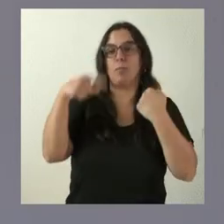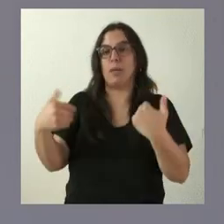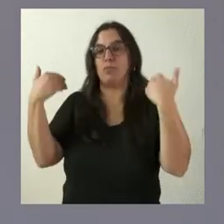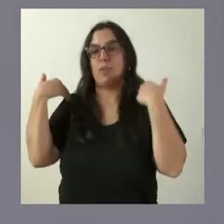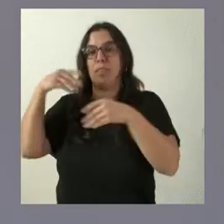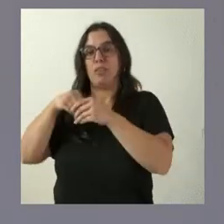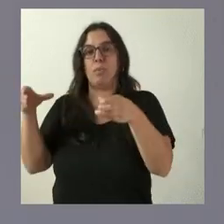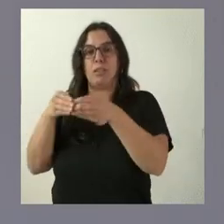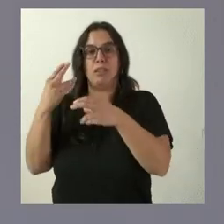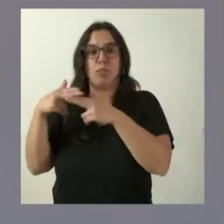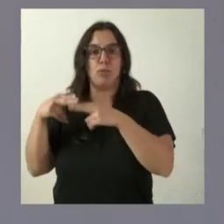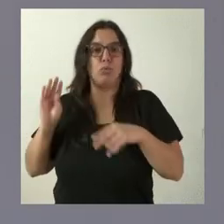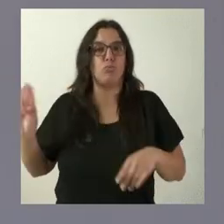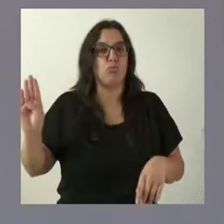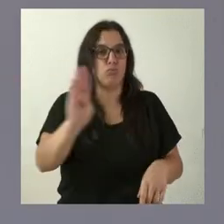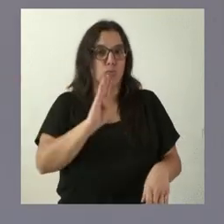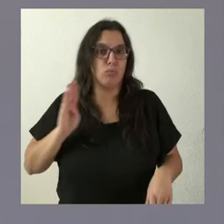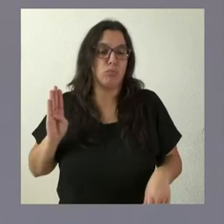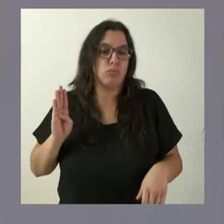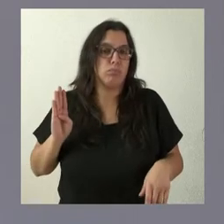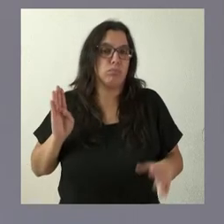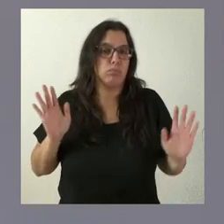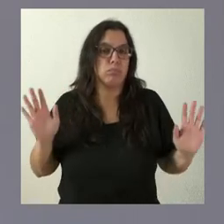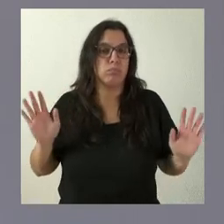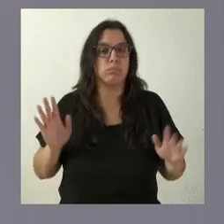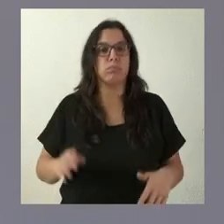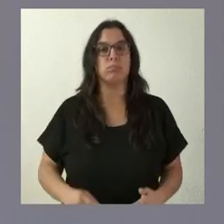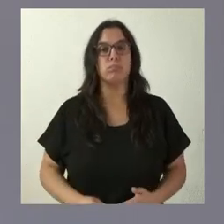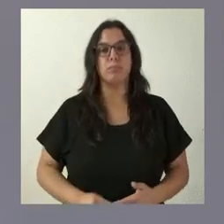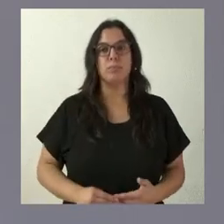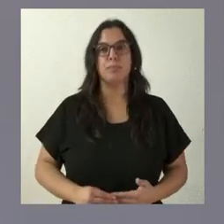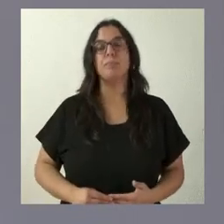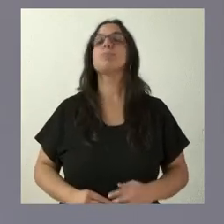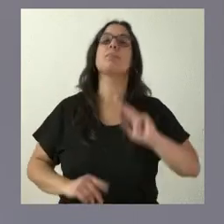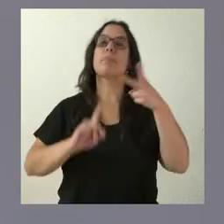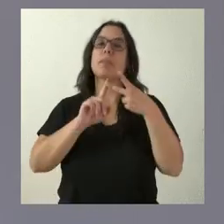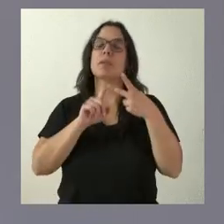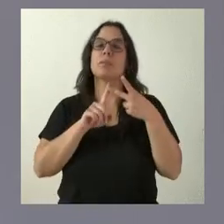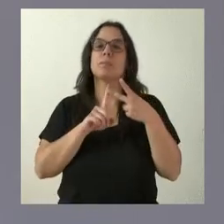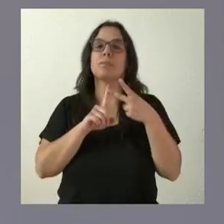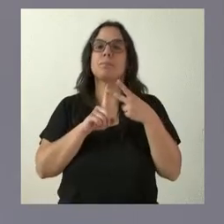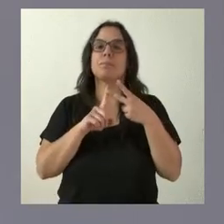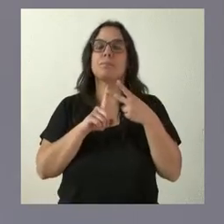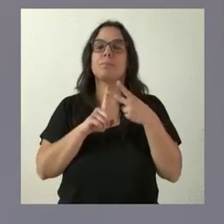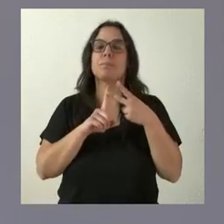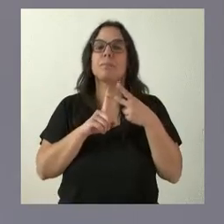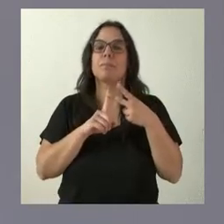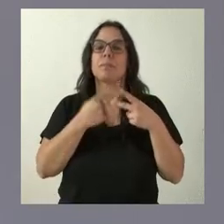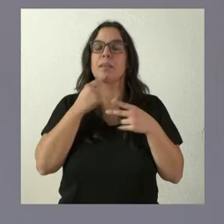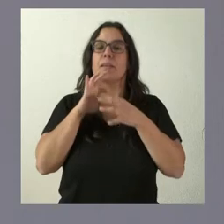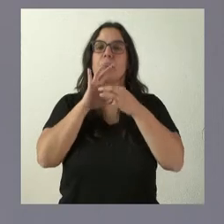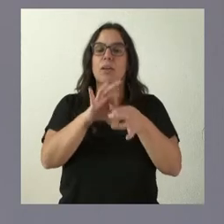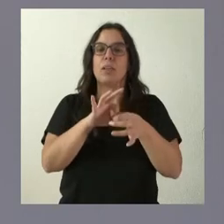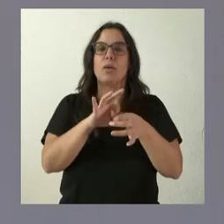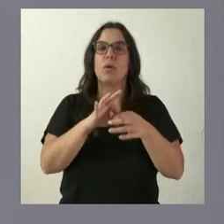en el ámbito de responsabilidades internas. La segunda cuestión que usted me planteaba, lo que tiene que ver con